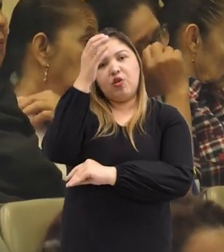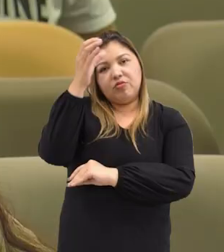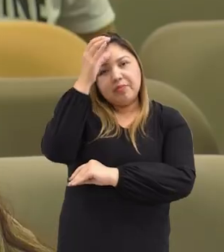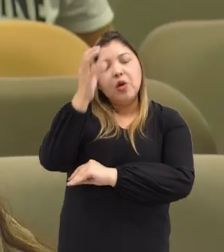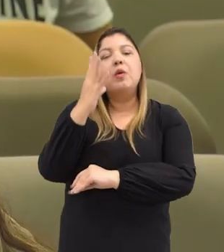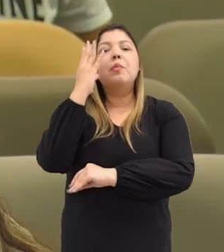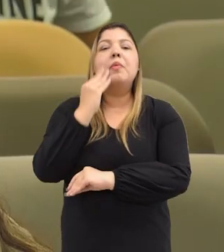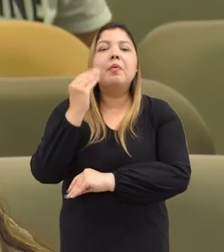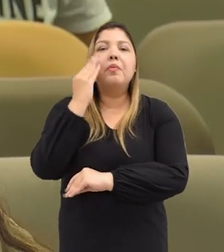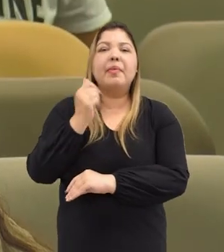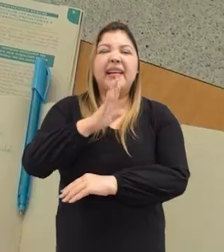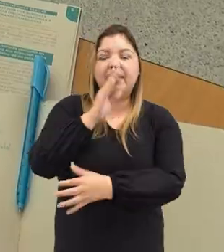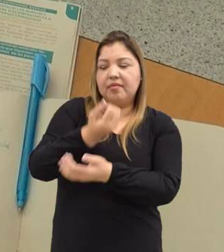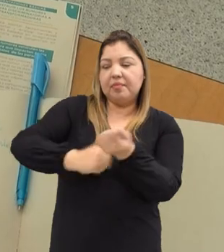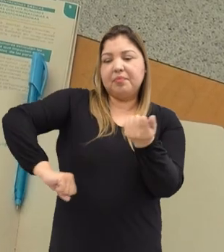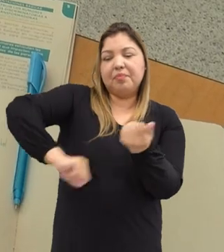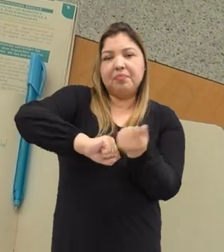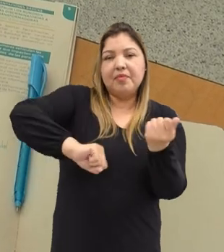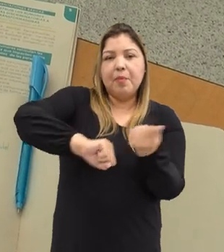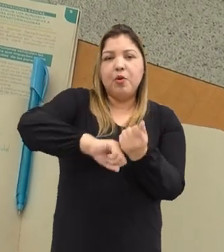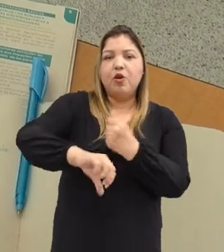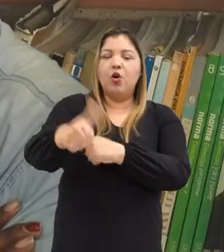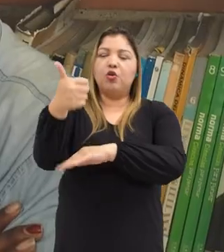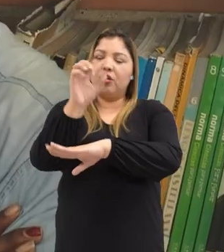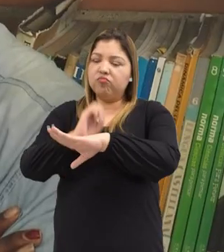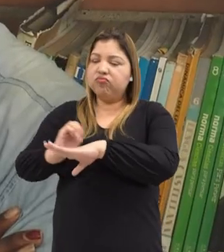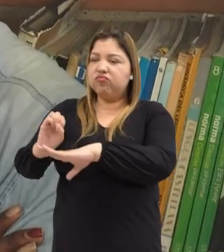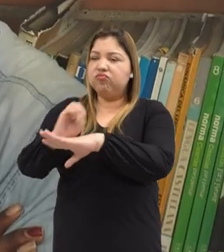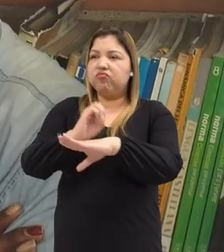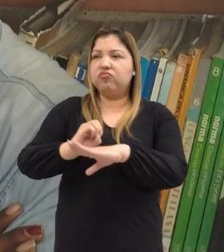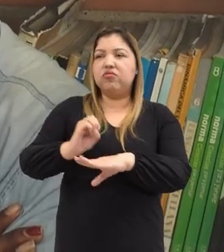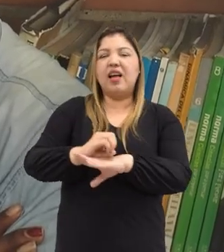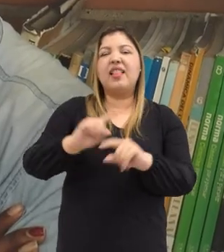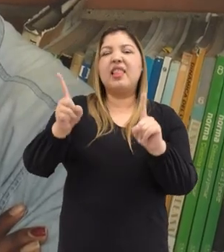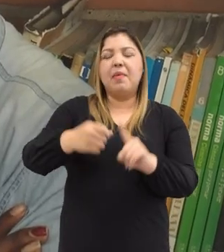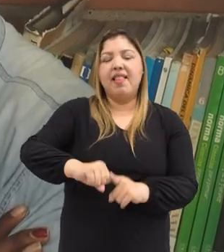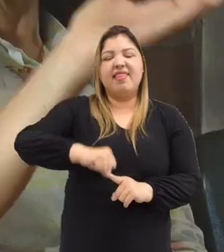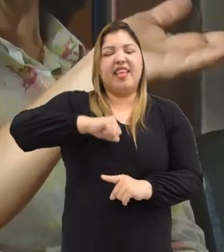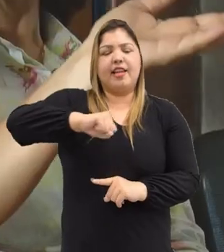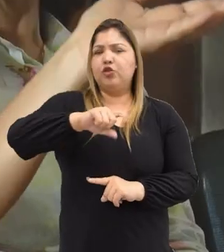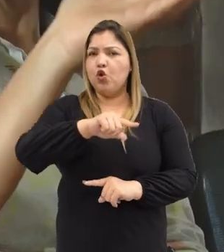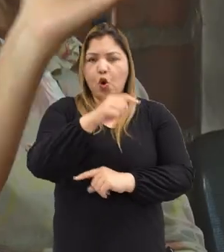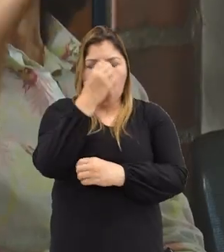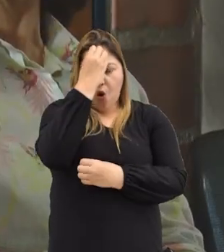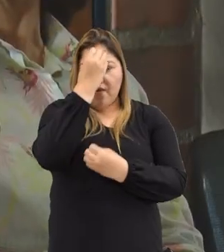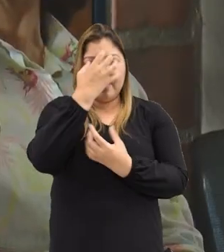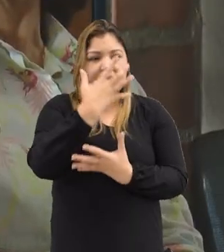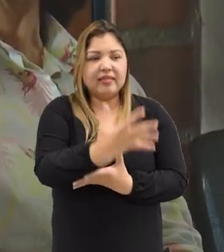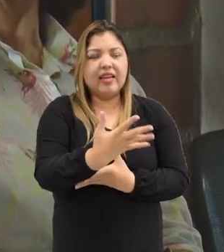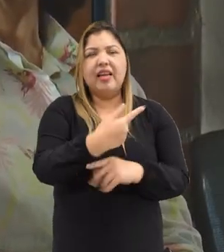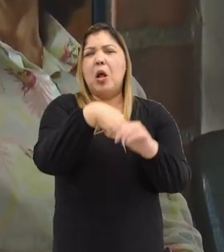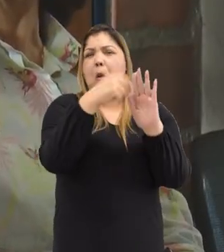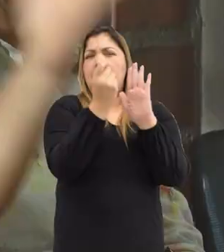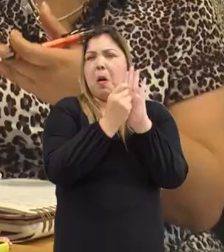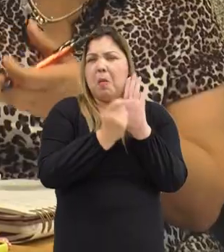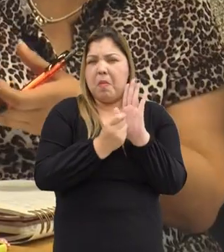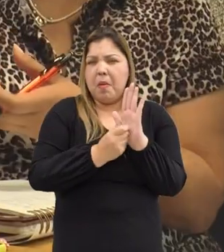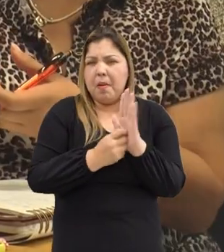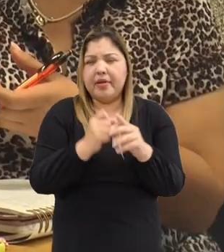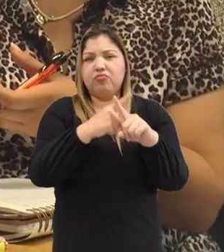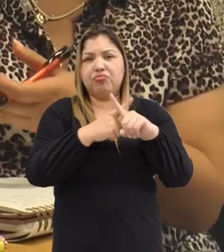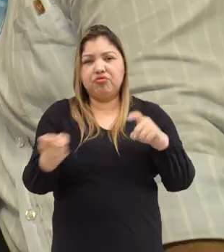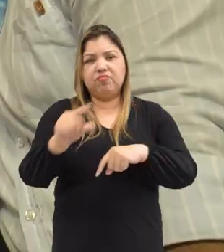experiencial, apoyada por las organizaciones locales, Derecho a no obedecer, Pájara Pinta,